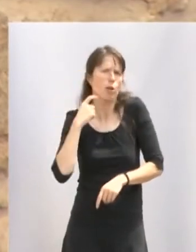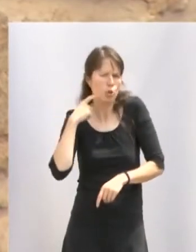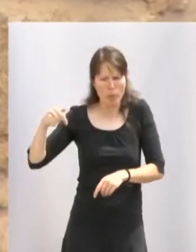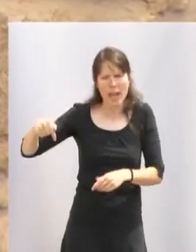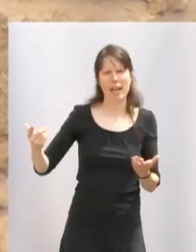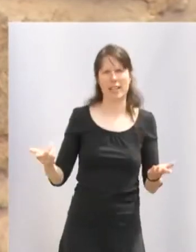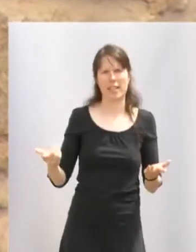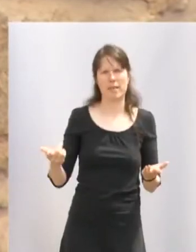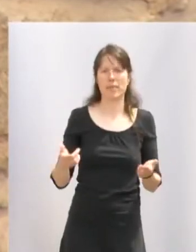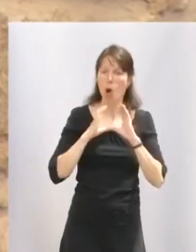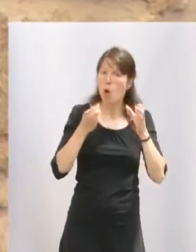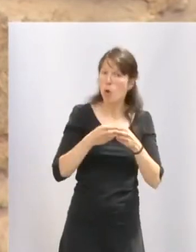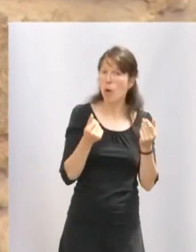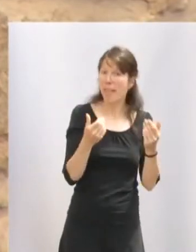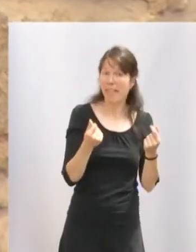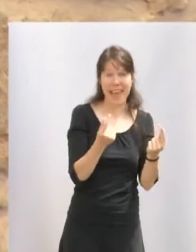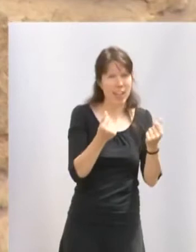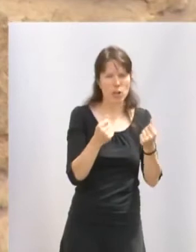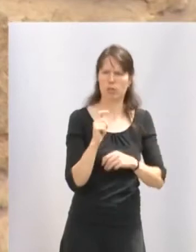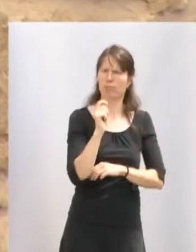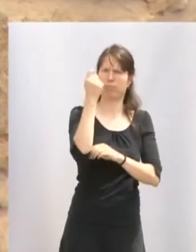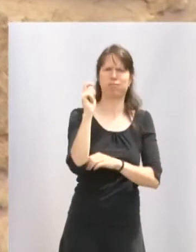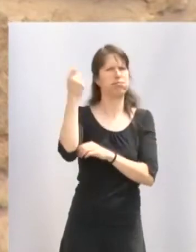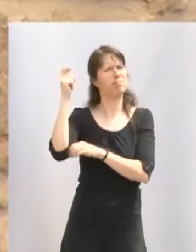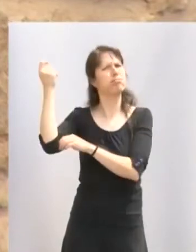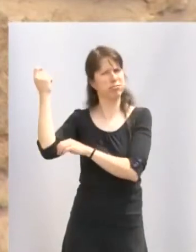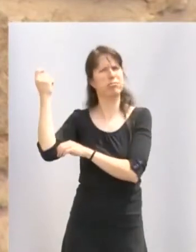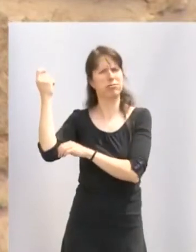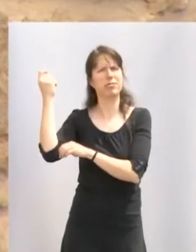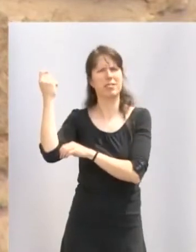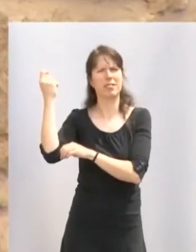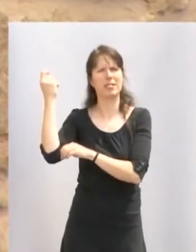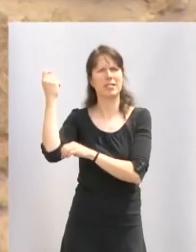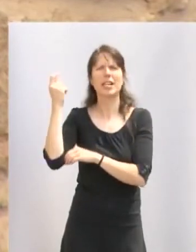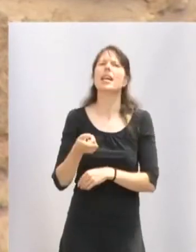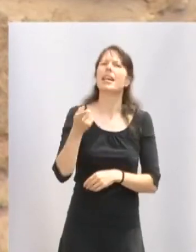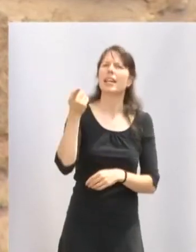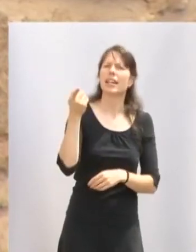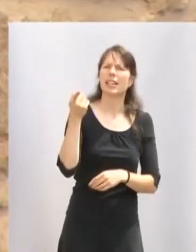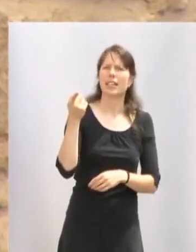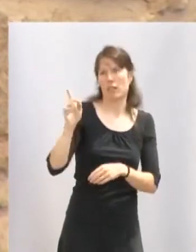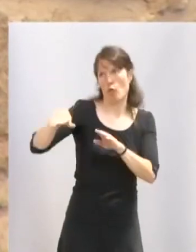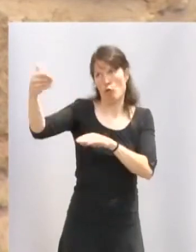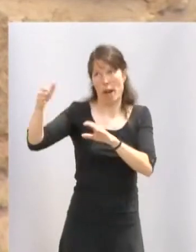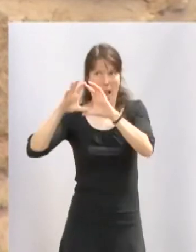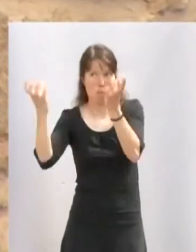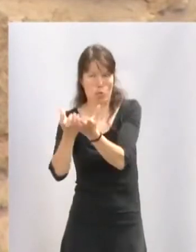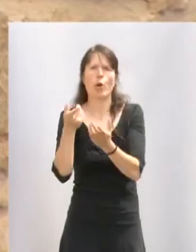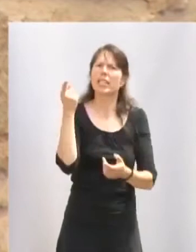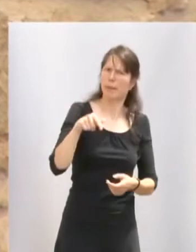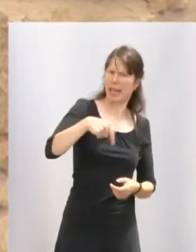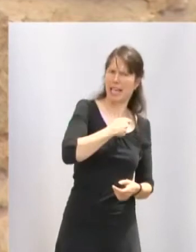fronteras, el Grupo de Danzas de Logroño ha cosechado triunfos indiscutibles, no han sido menores los logrados dentro de nuestro país.